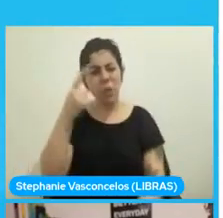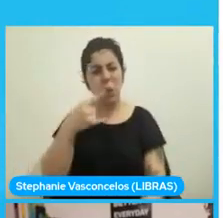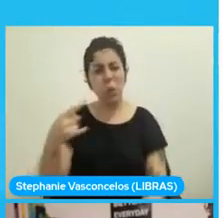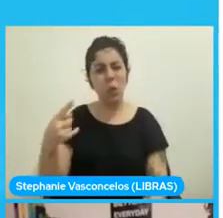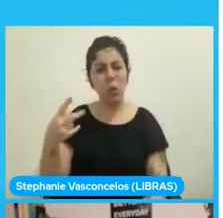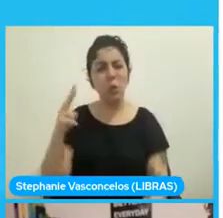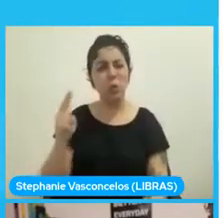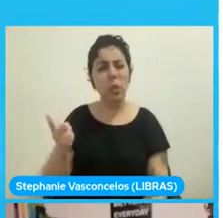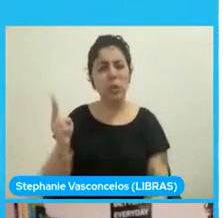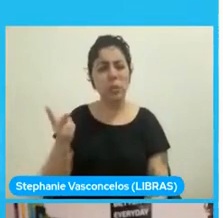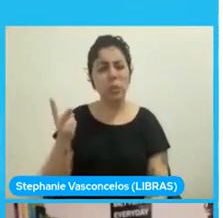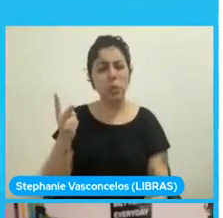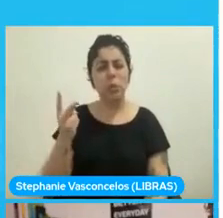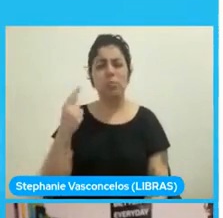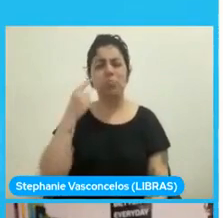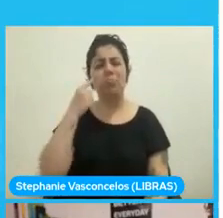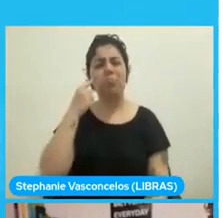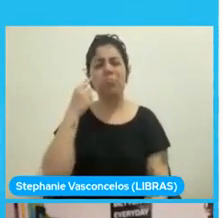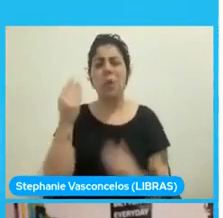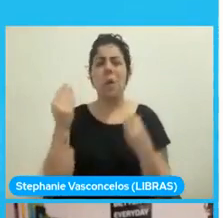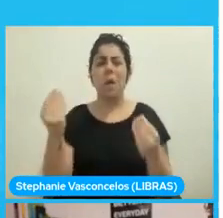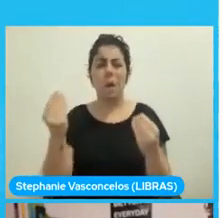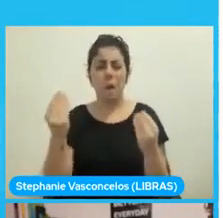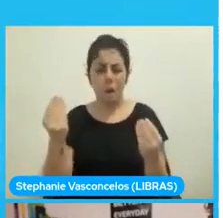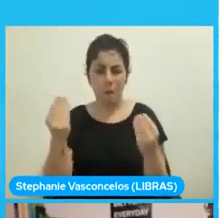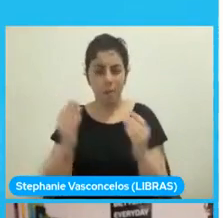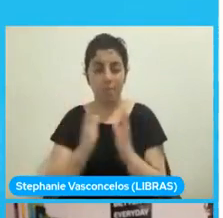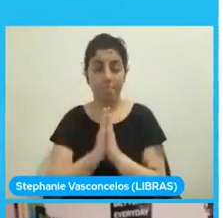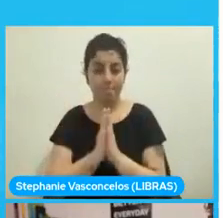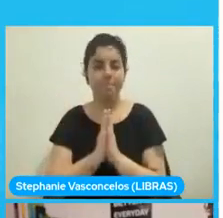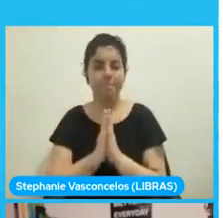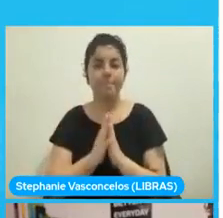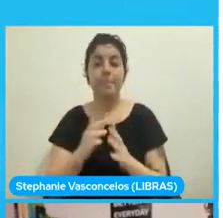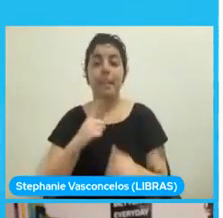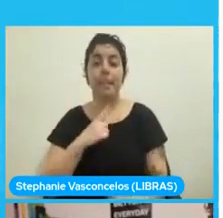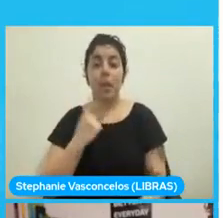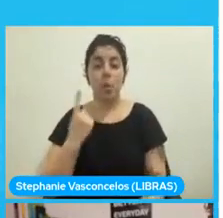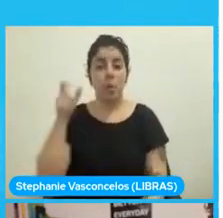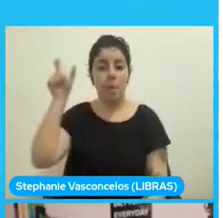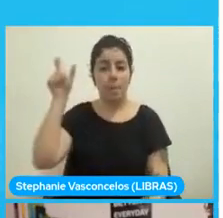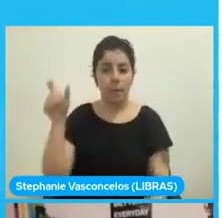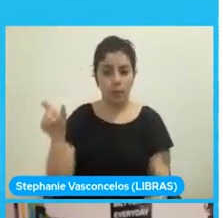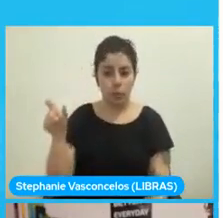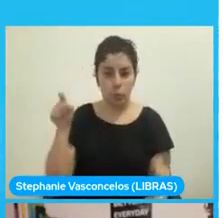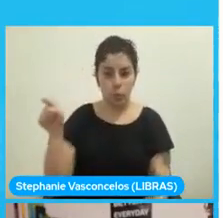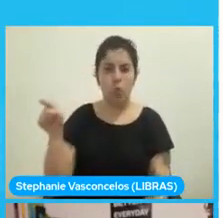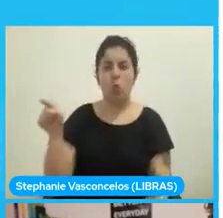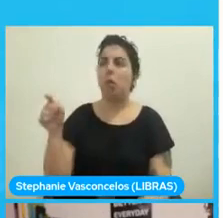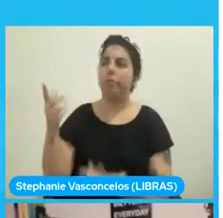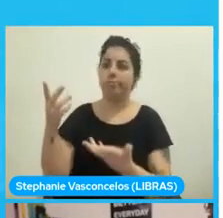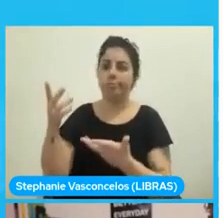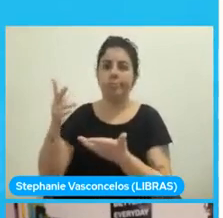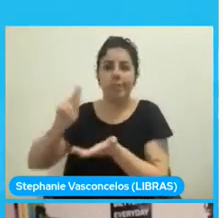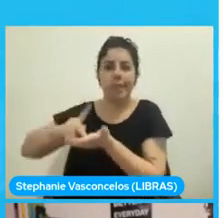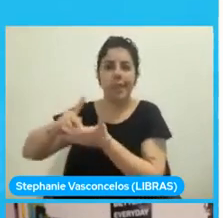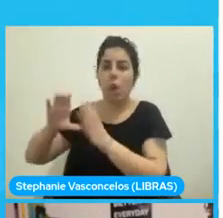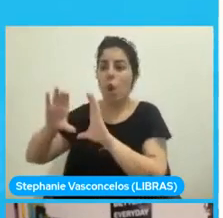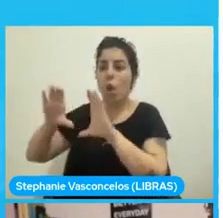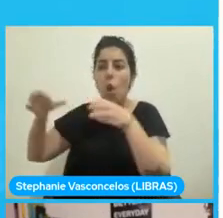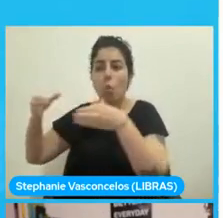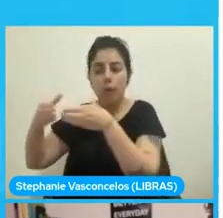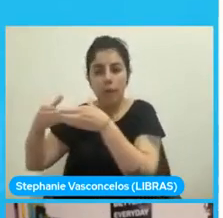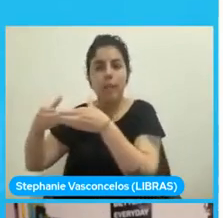con Windows 2000 es que hubo una persona o una comunidad que tomó un